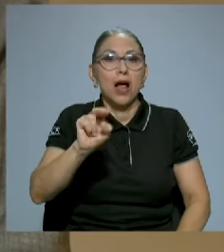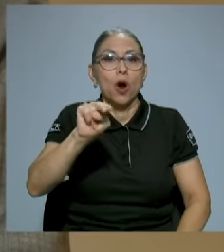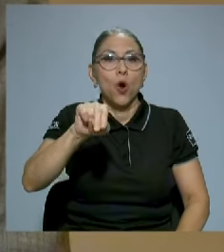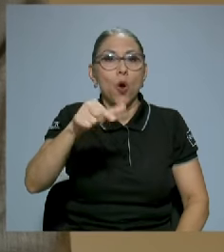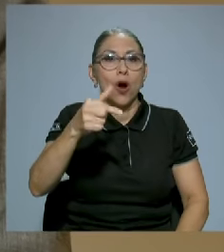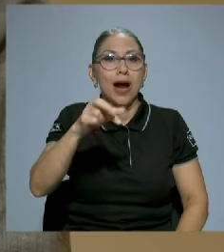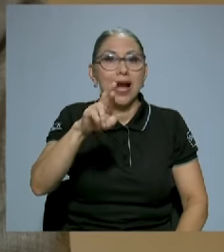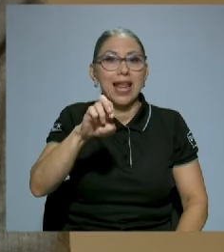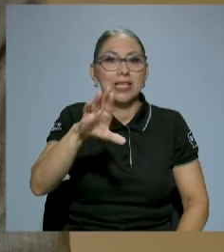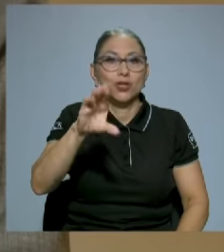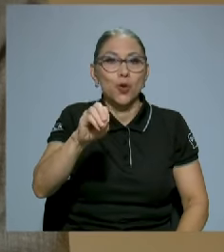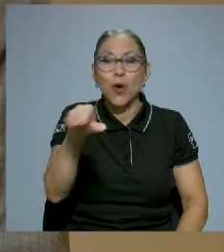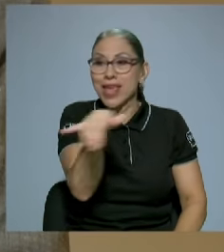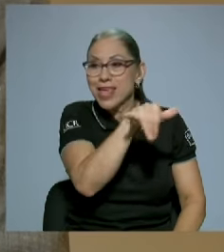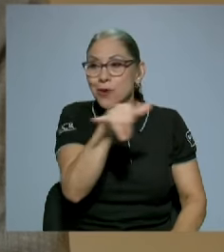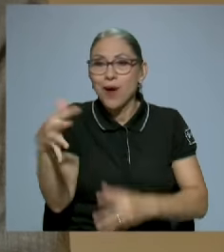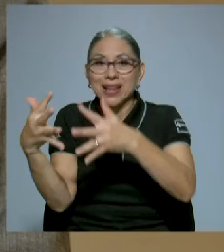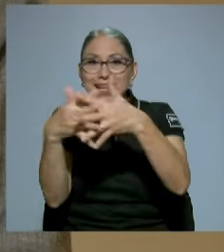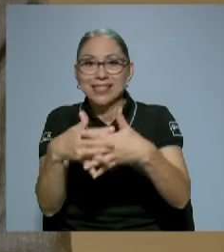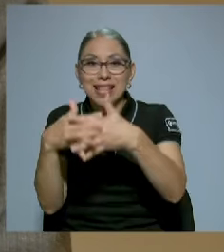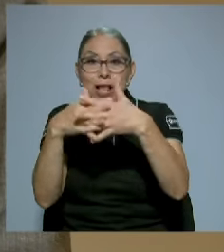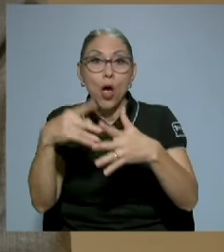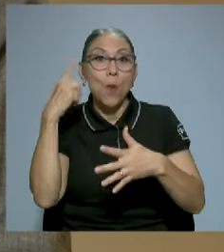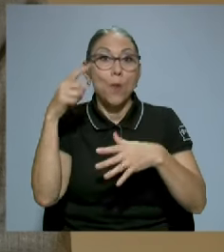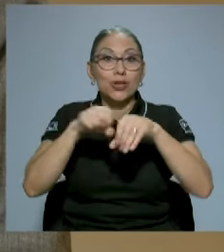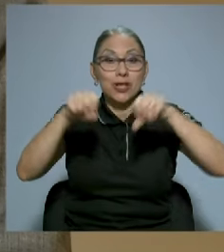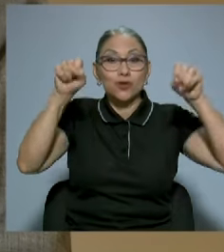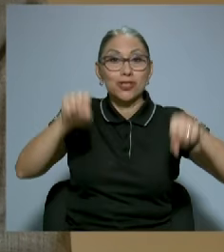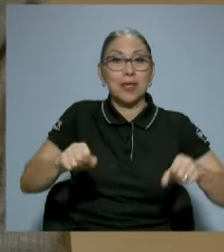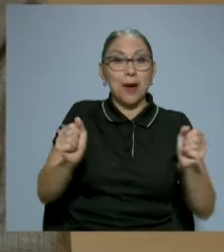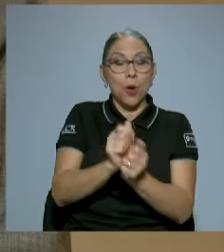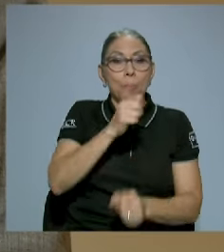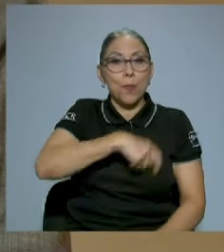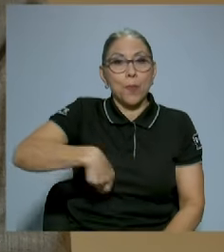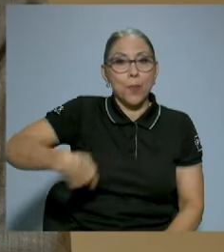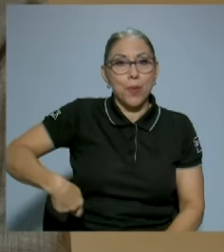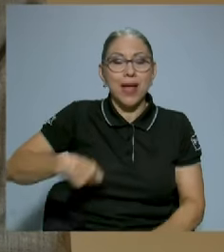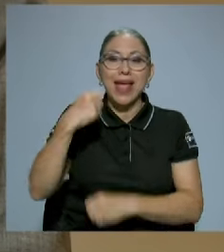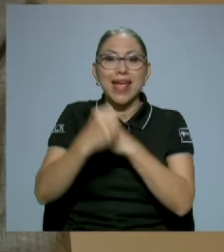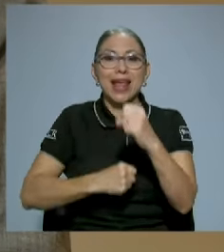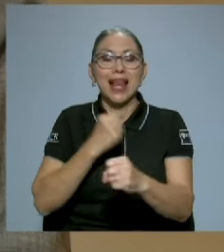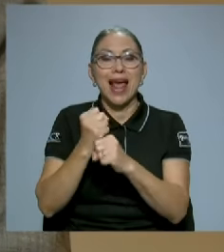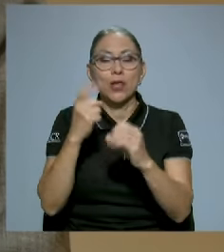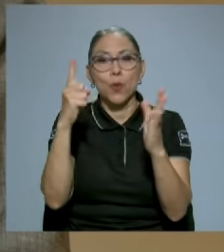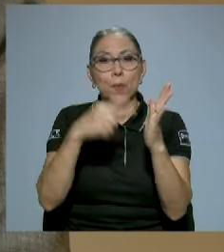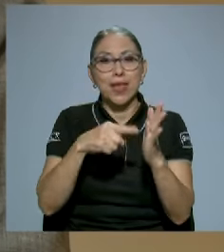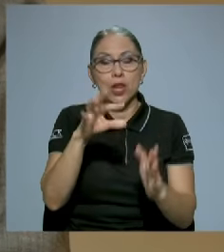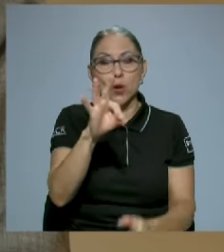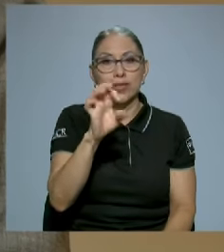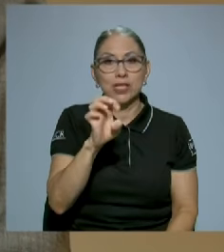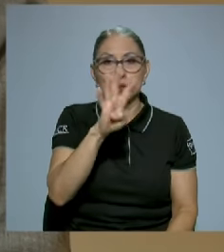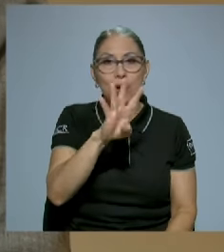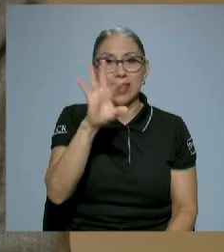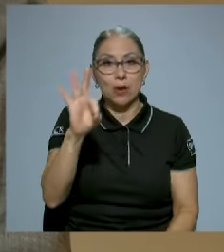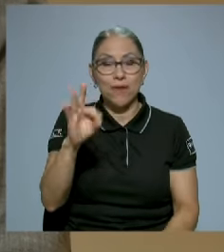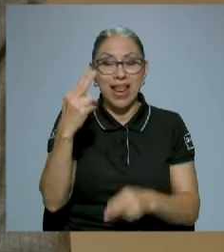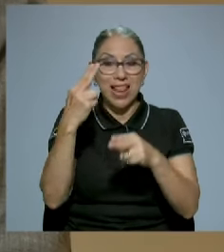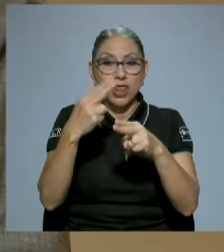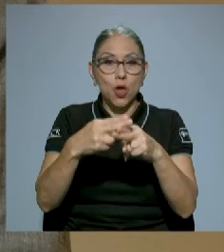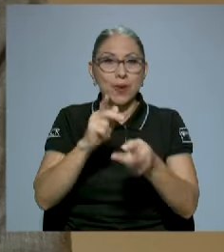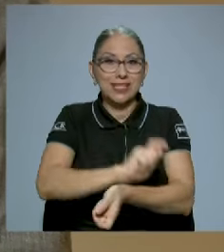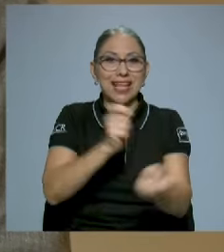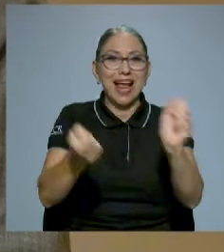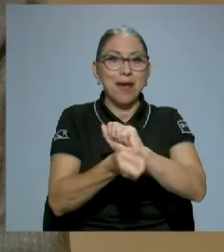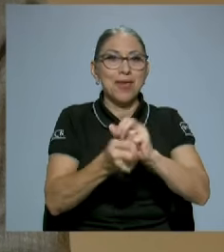es en Estados Unidos, por ser un régimen presidencialista. En 1949 se cambia el nombre y se le llama